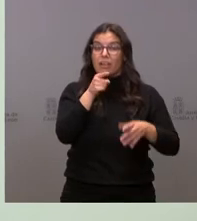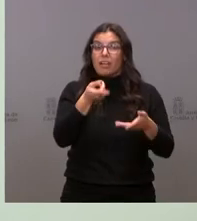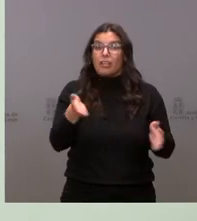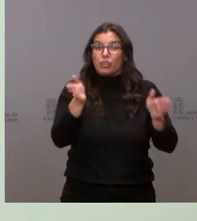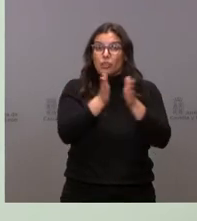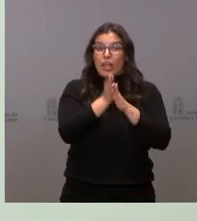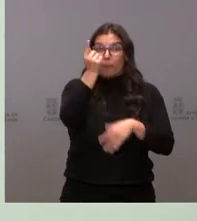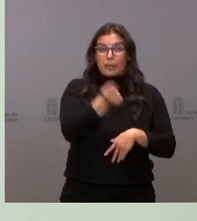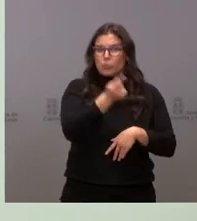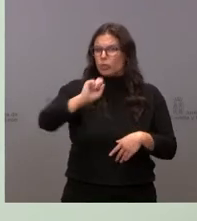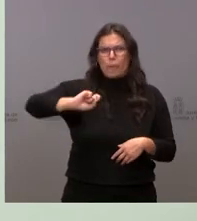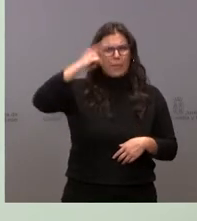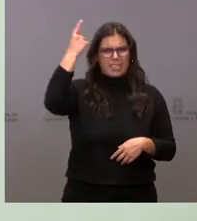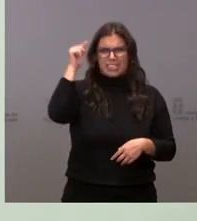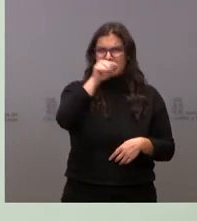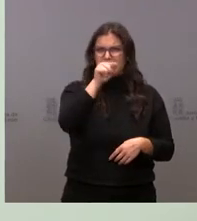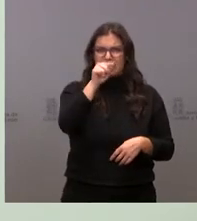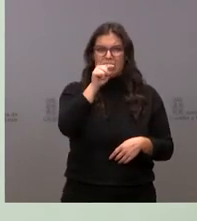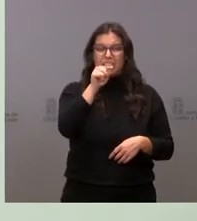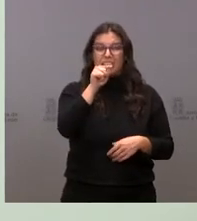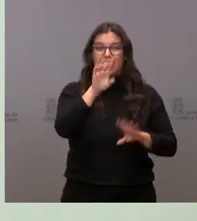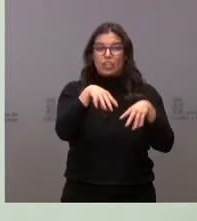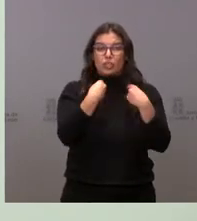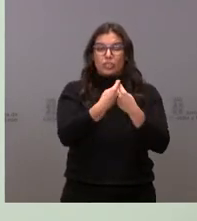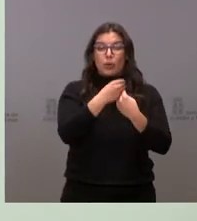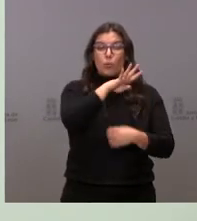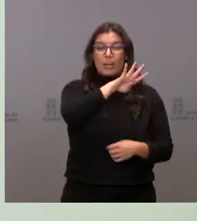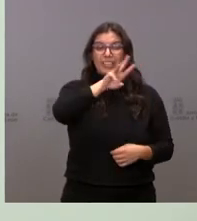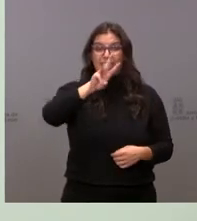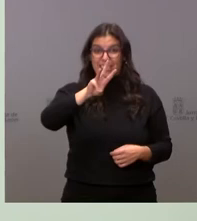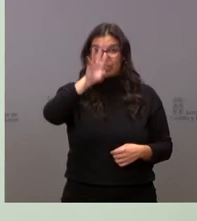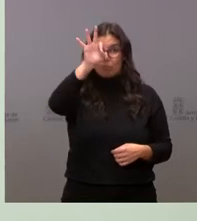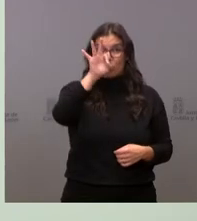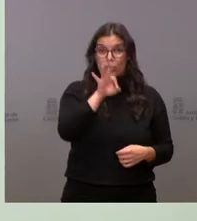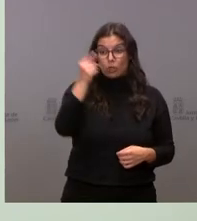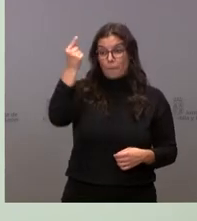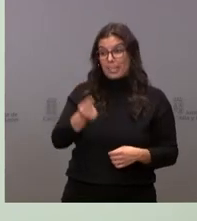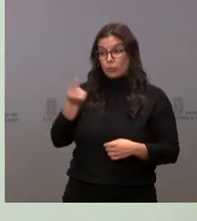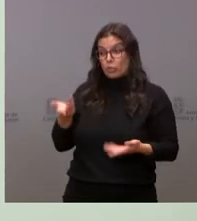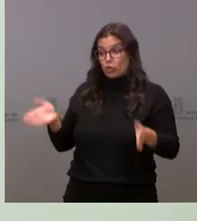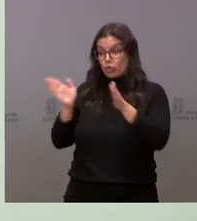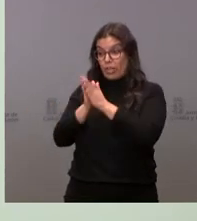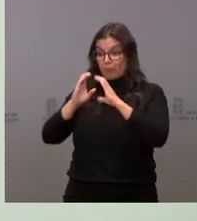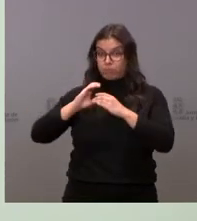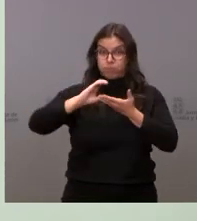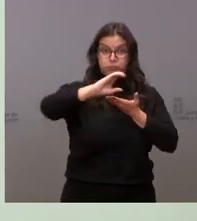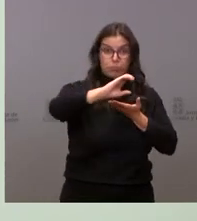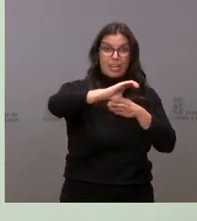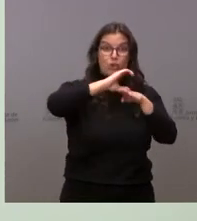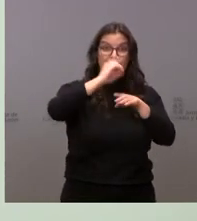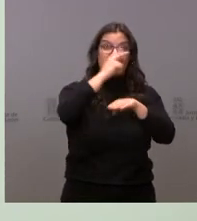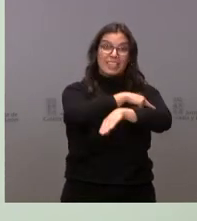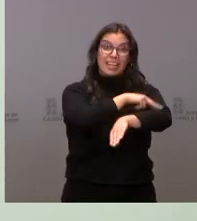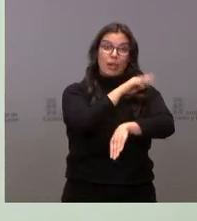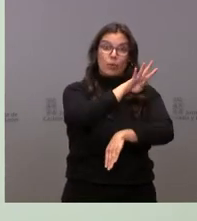partida más alta de todas las consejerías. Estamos hablando del 43% del presupuesto de la Junta de Castilla y León